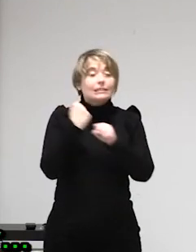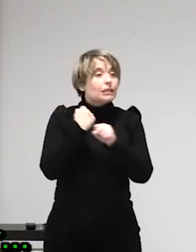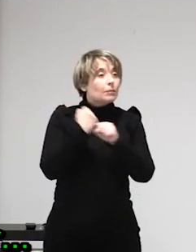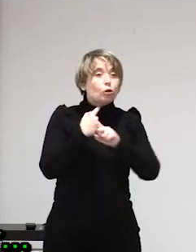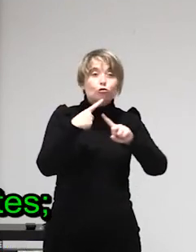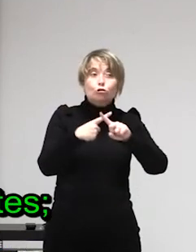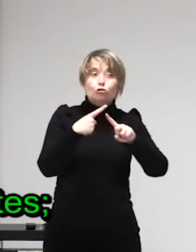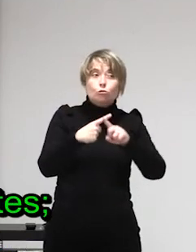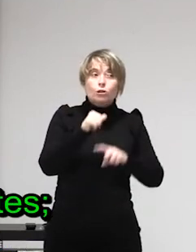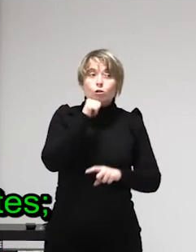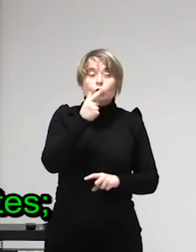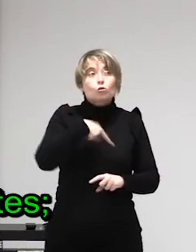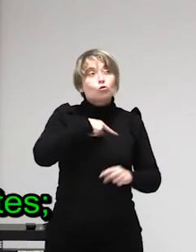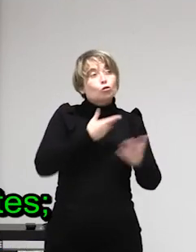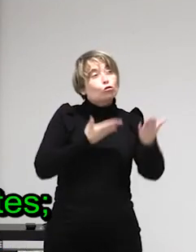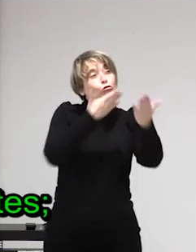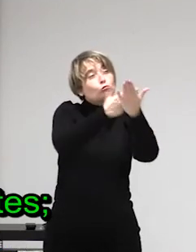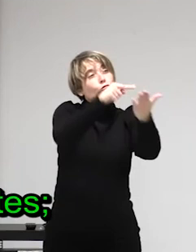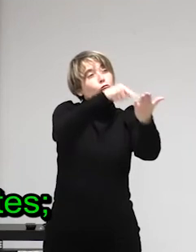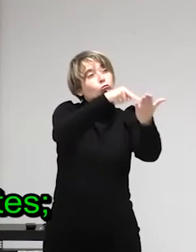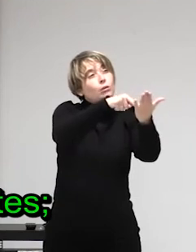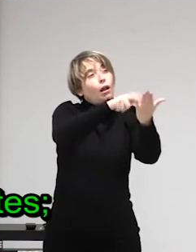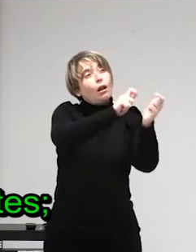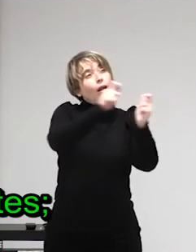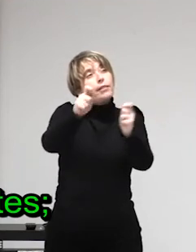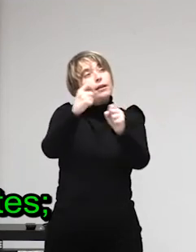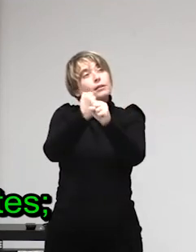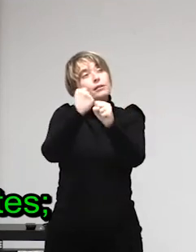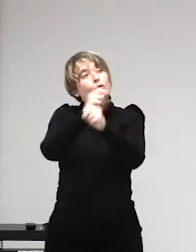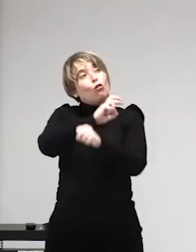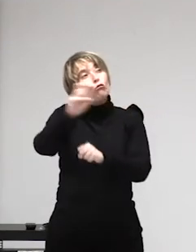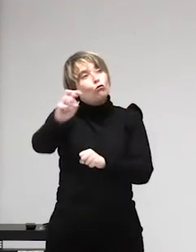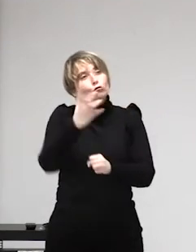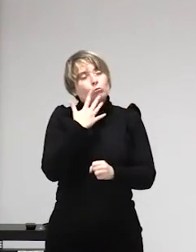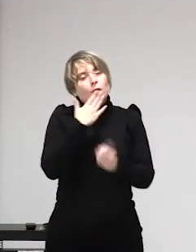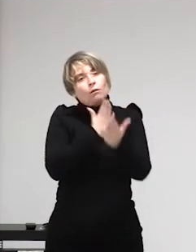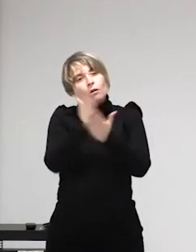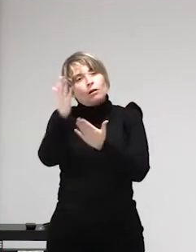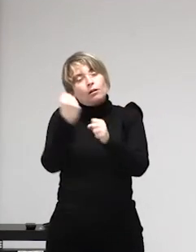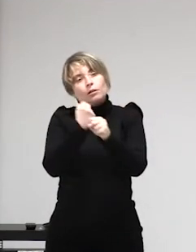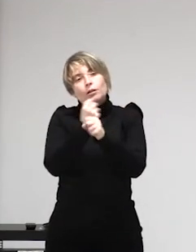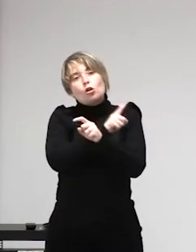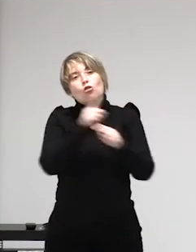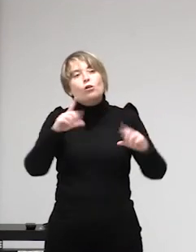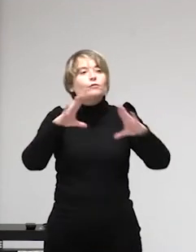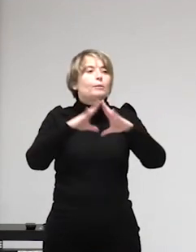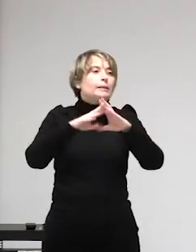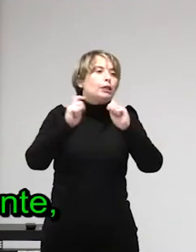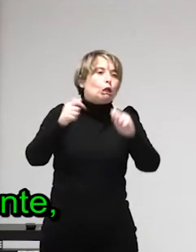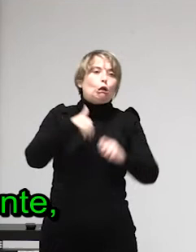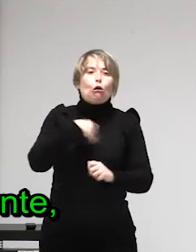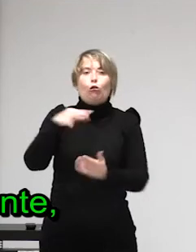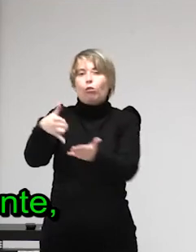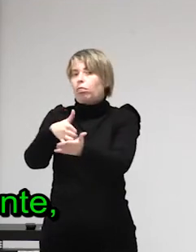interesa tener no interesa que no vengan los migrantes lo que le interesa al estado es tener personas en una situación muy vulnerable